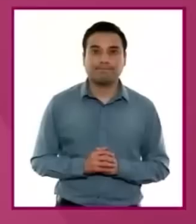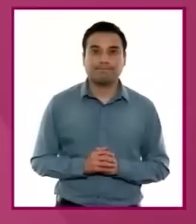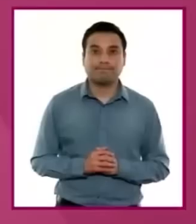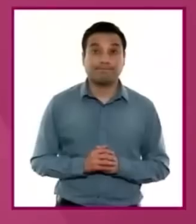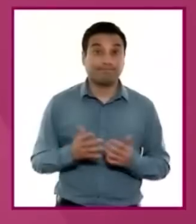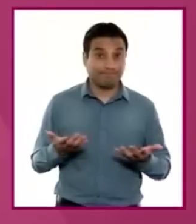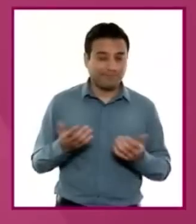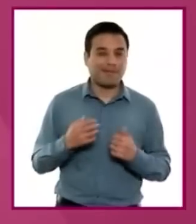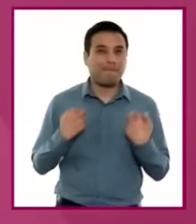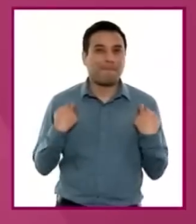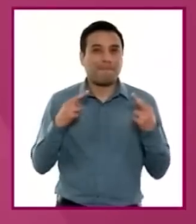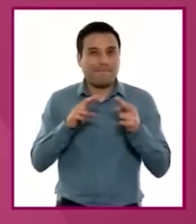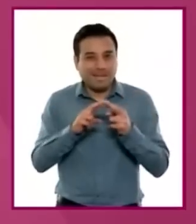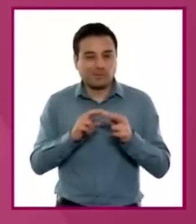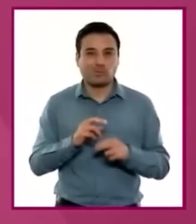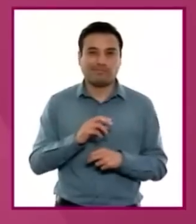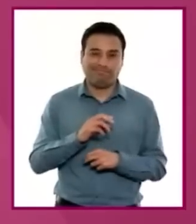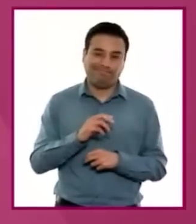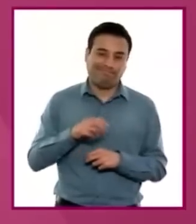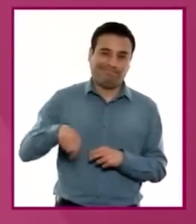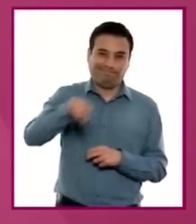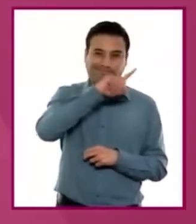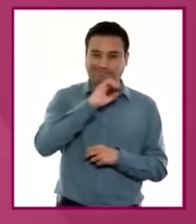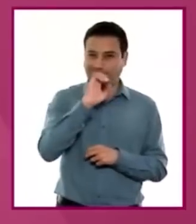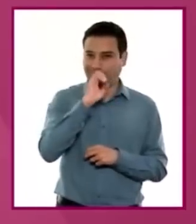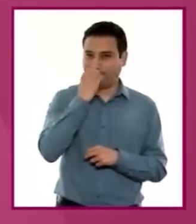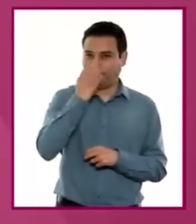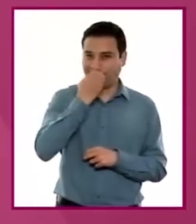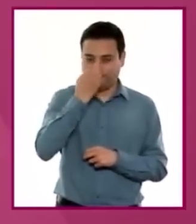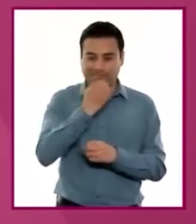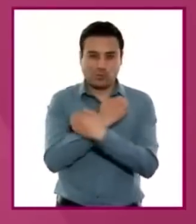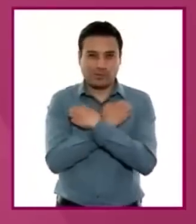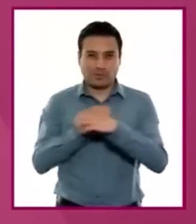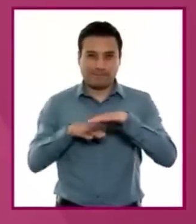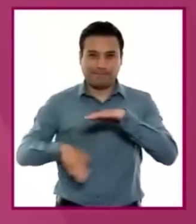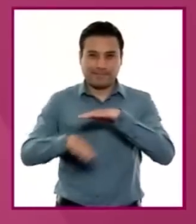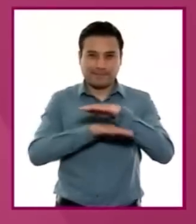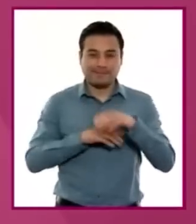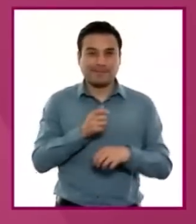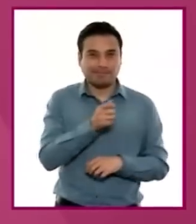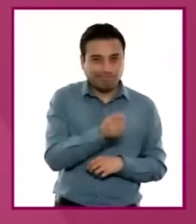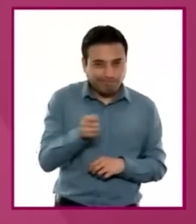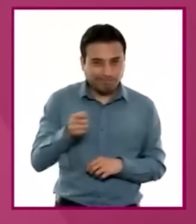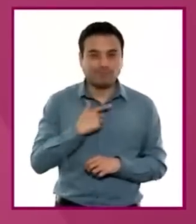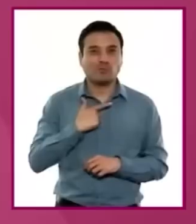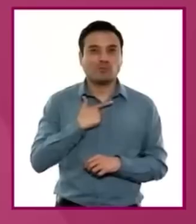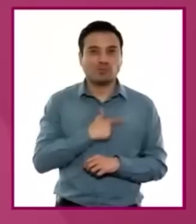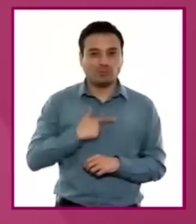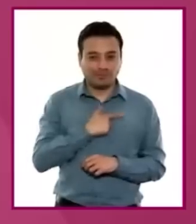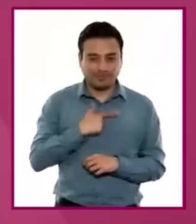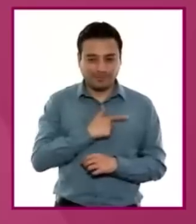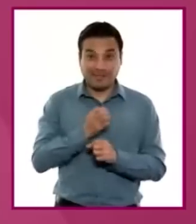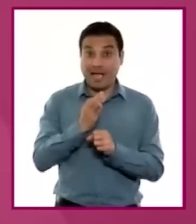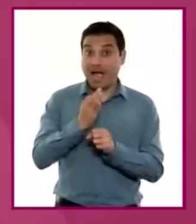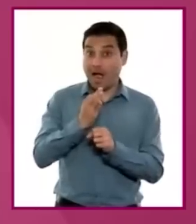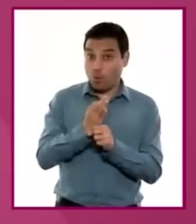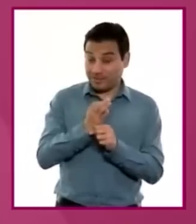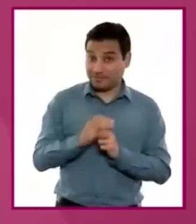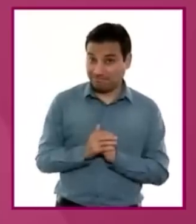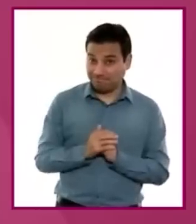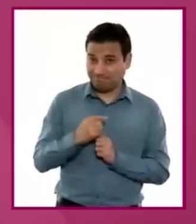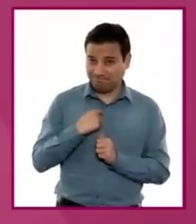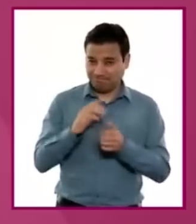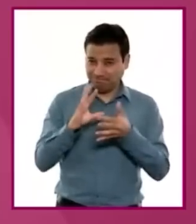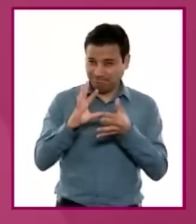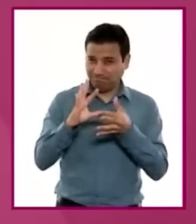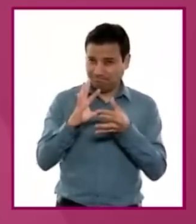Apreciables maestras y maestros de educación básica, me da mucho gusto saludarles y participar con ustedes para compartirles las características que